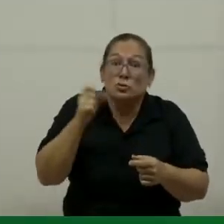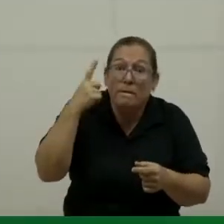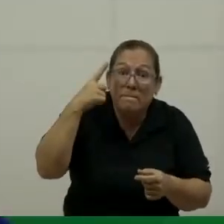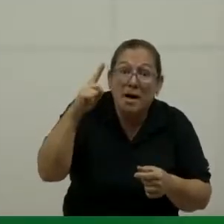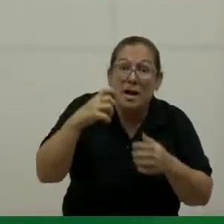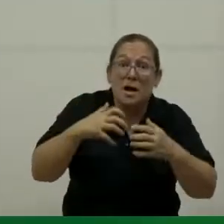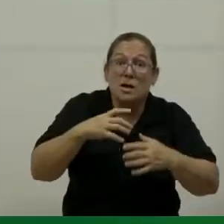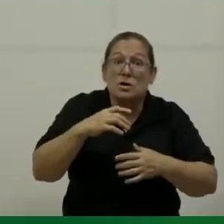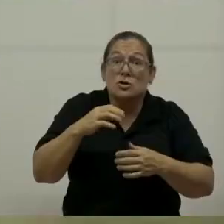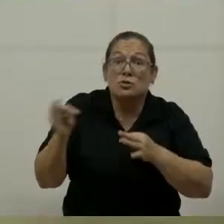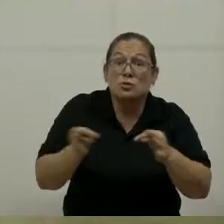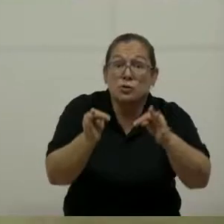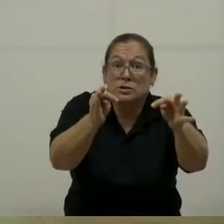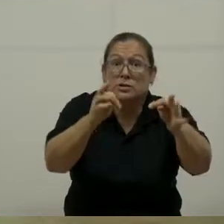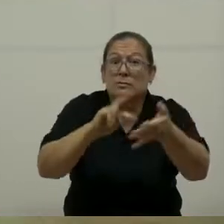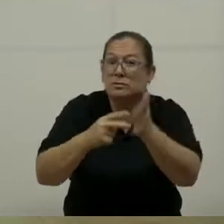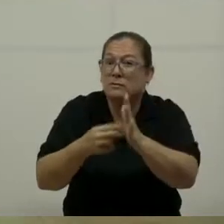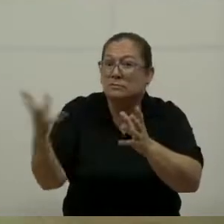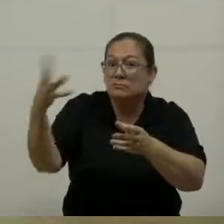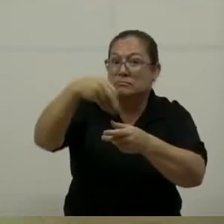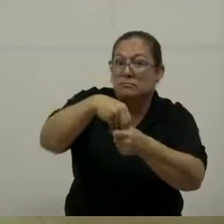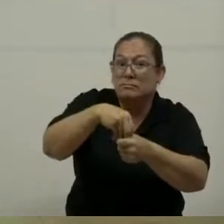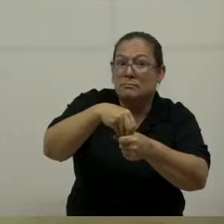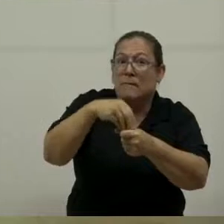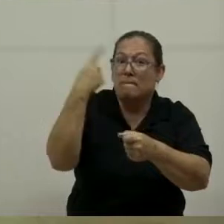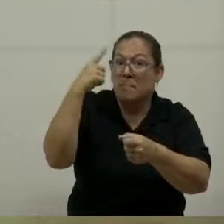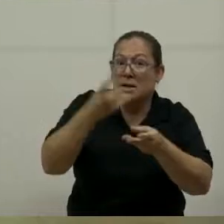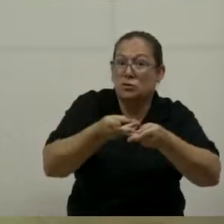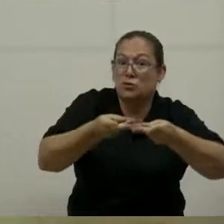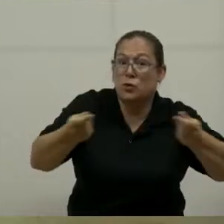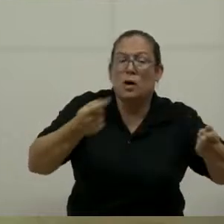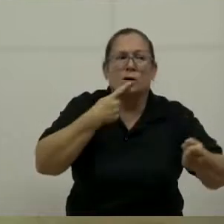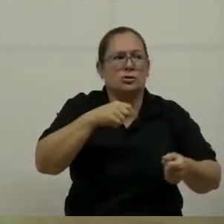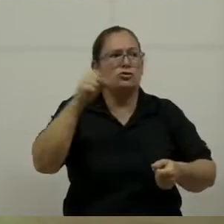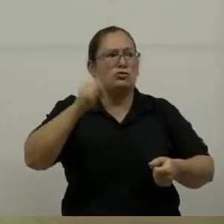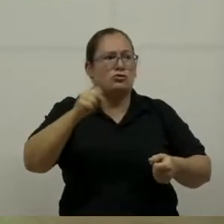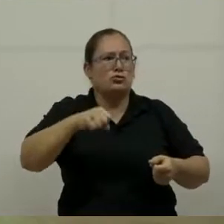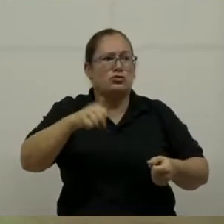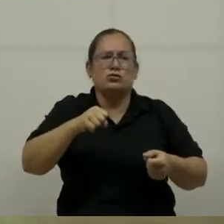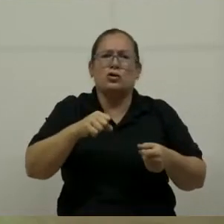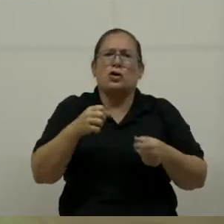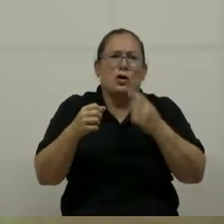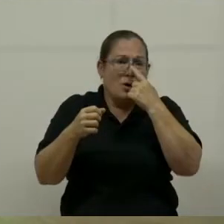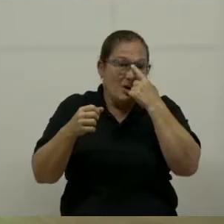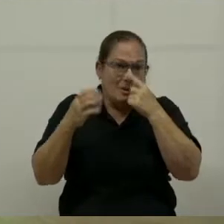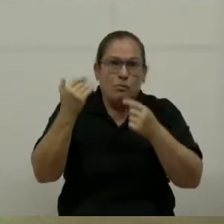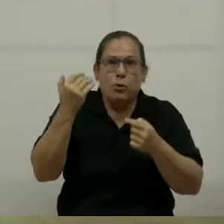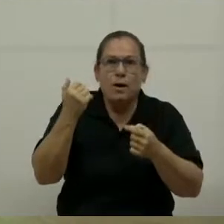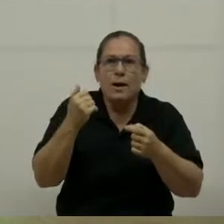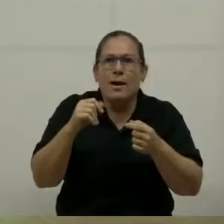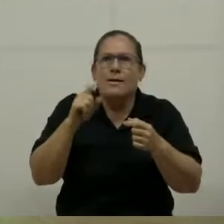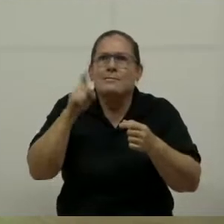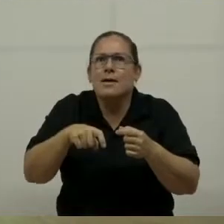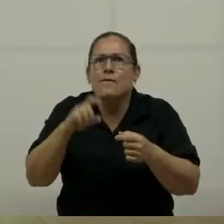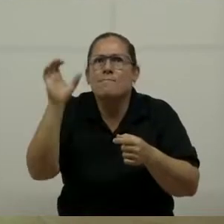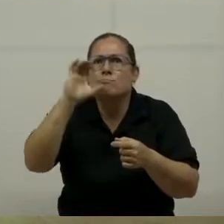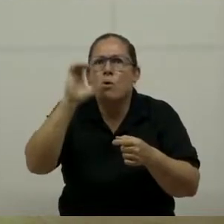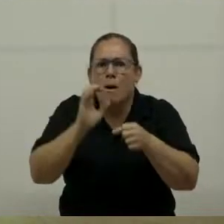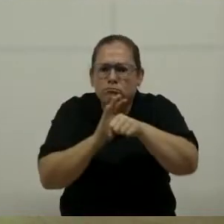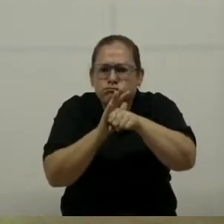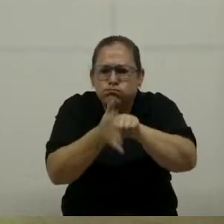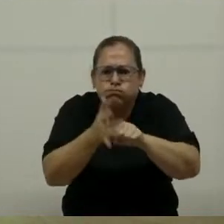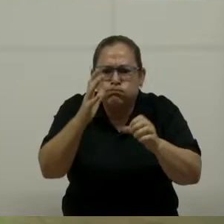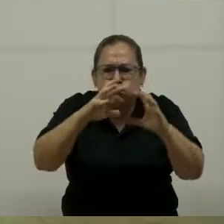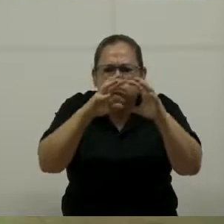la solución. Claro. Y es que hemos tenido tanta afectación en este sentido, producto de la pandemia, que hay que reinventar también, María